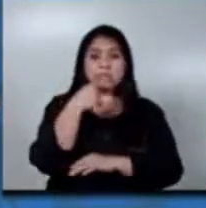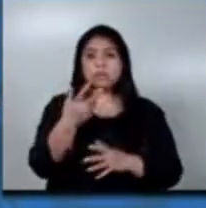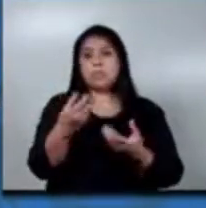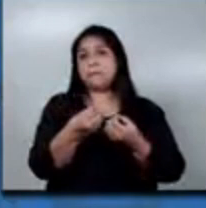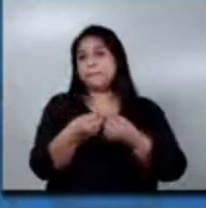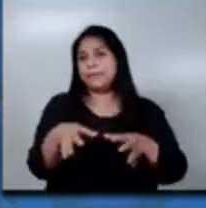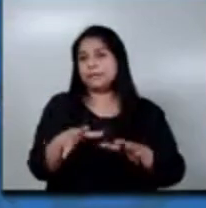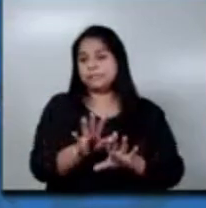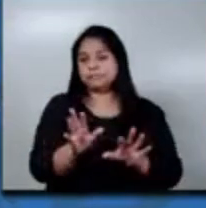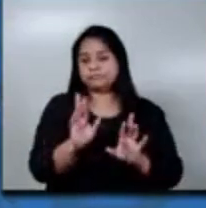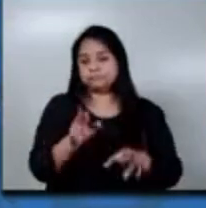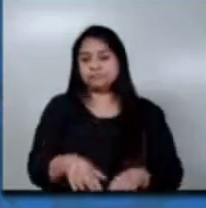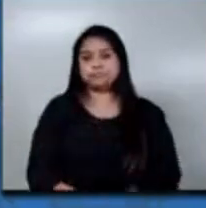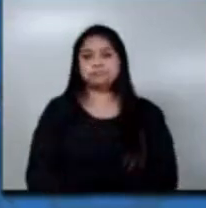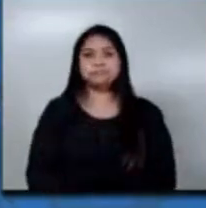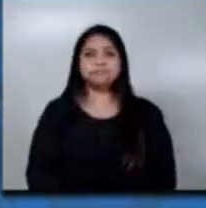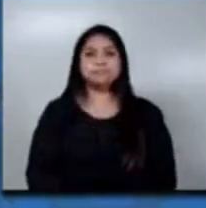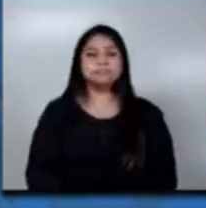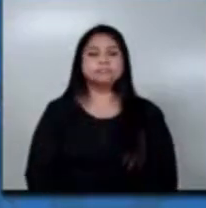esa sería mi respuesta. Gracias.